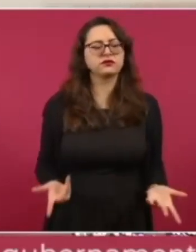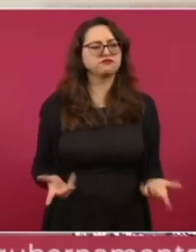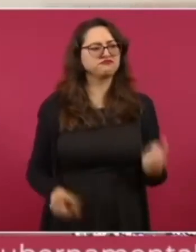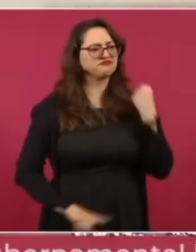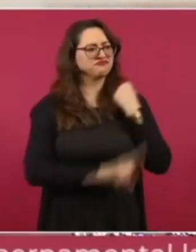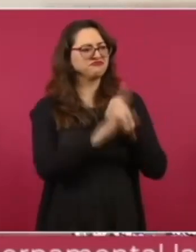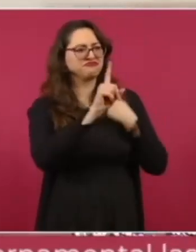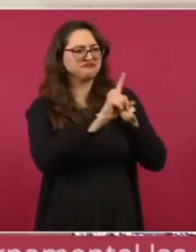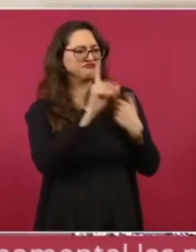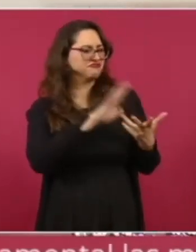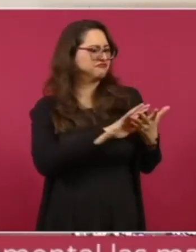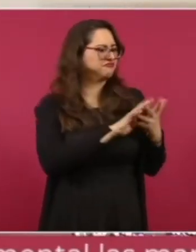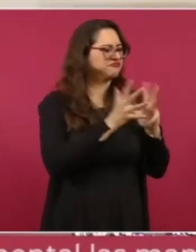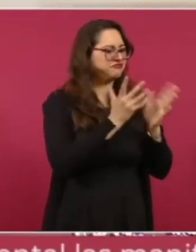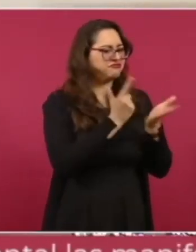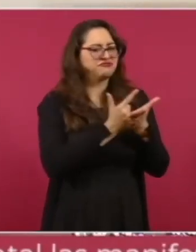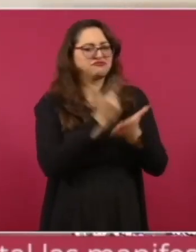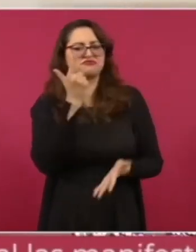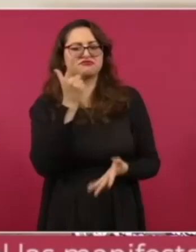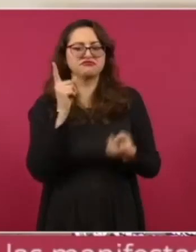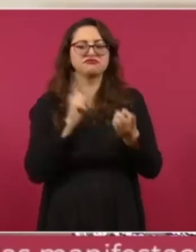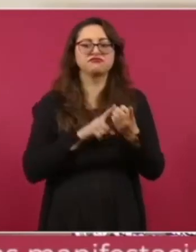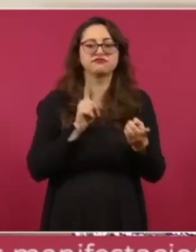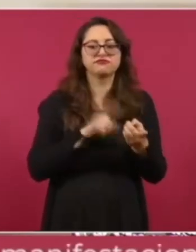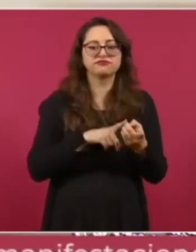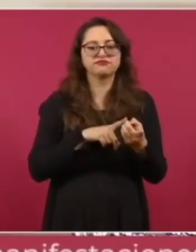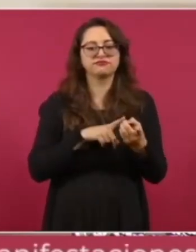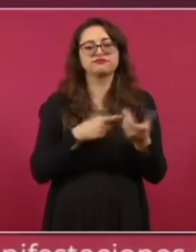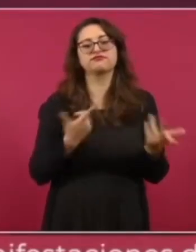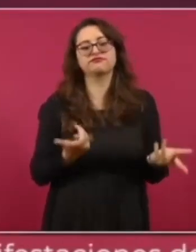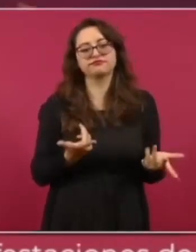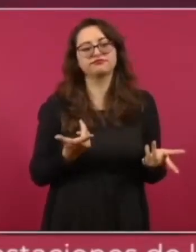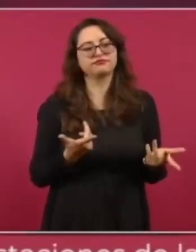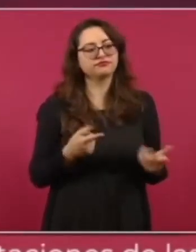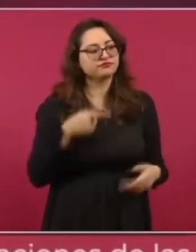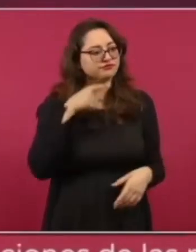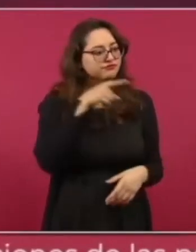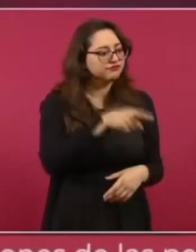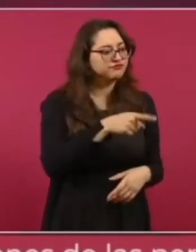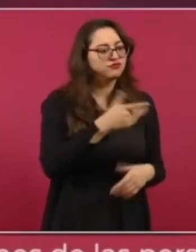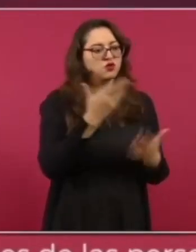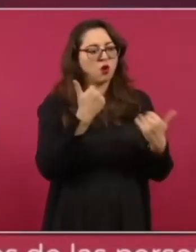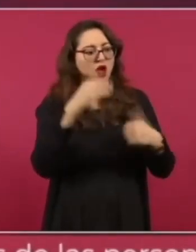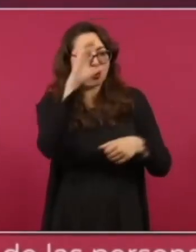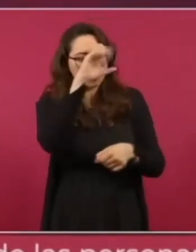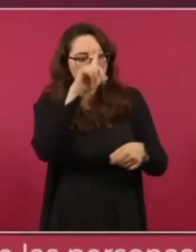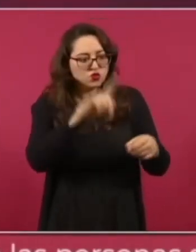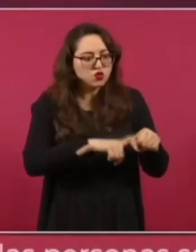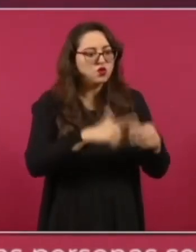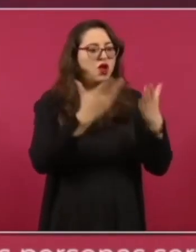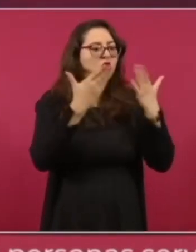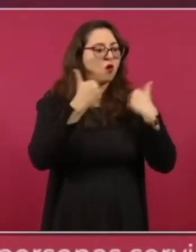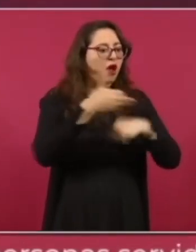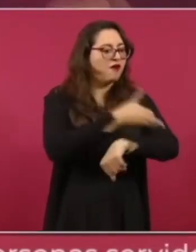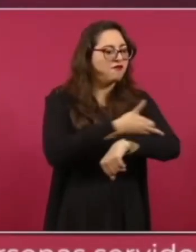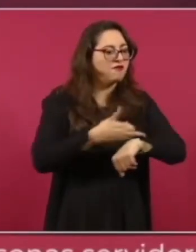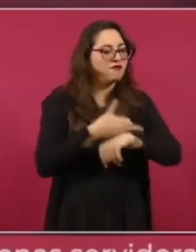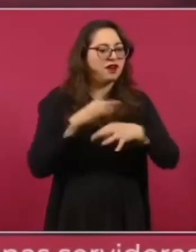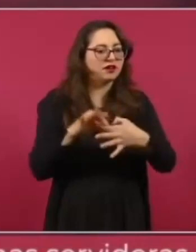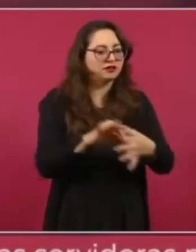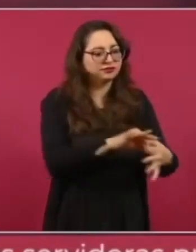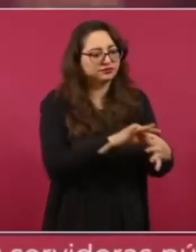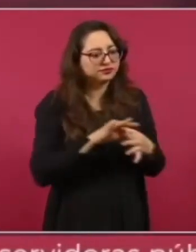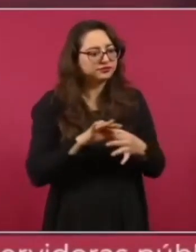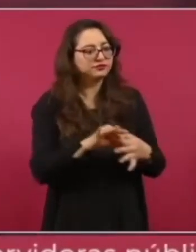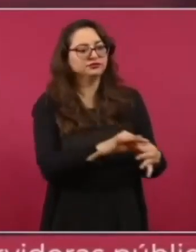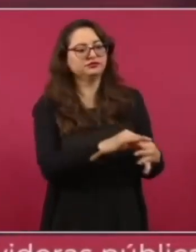social, donde había más desintegración de las familias, donde había